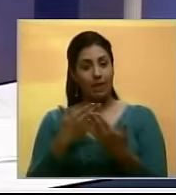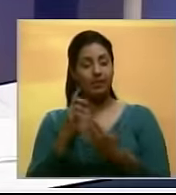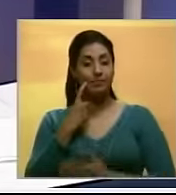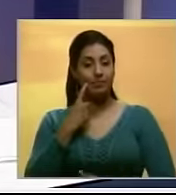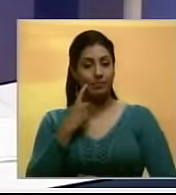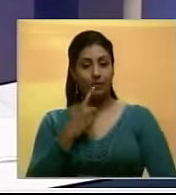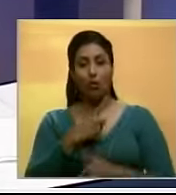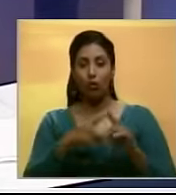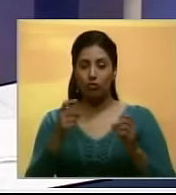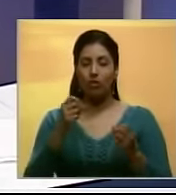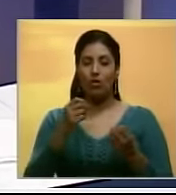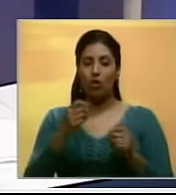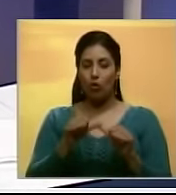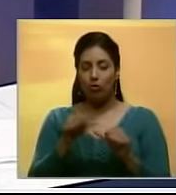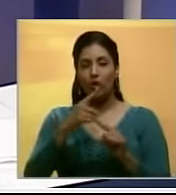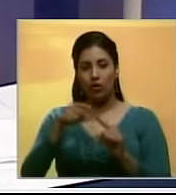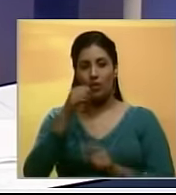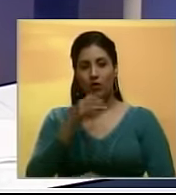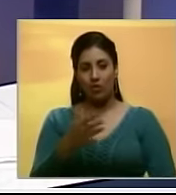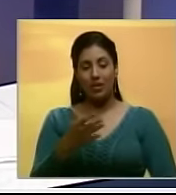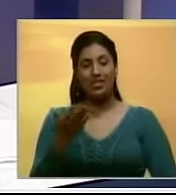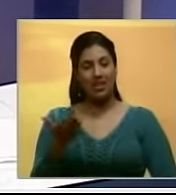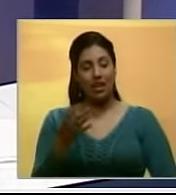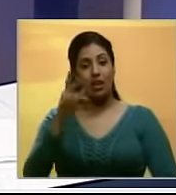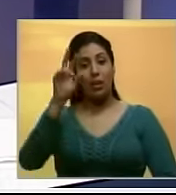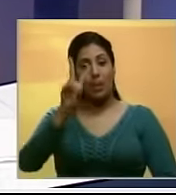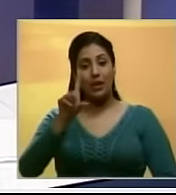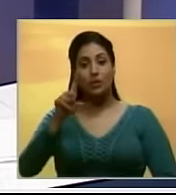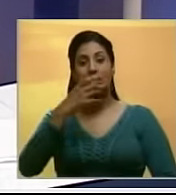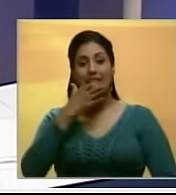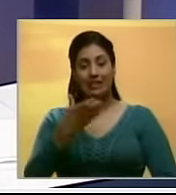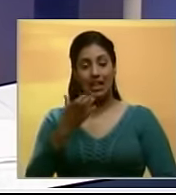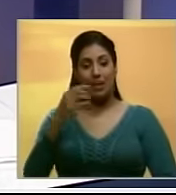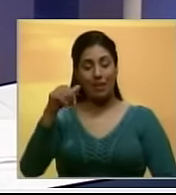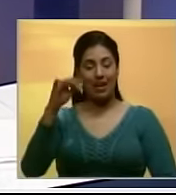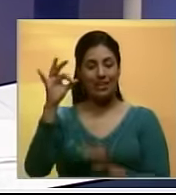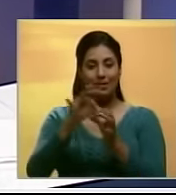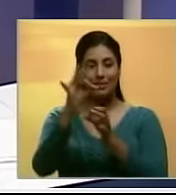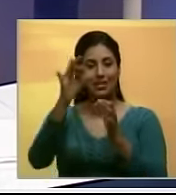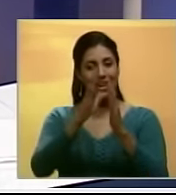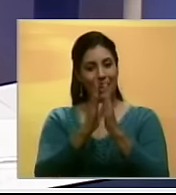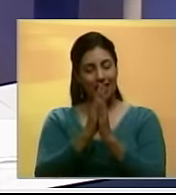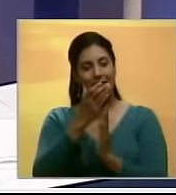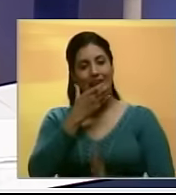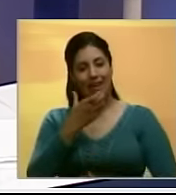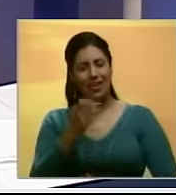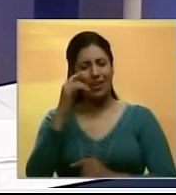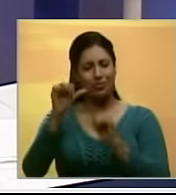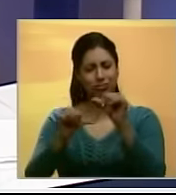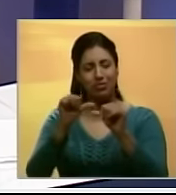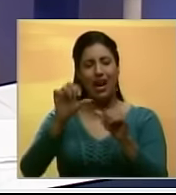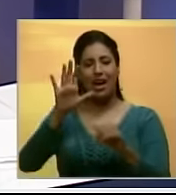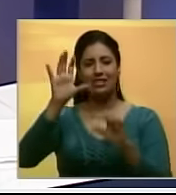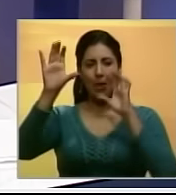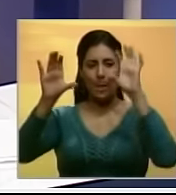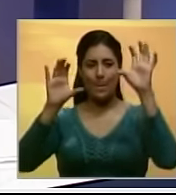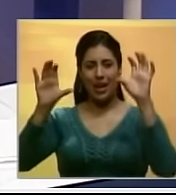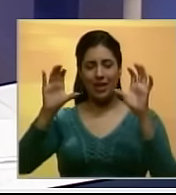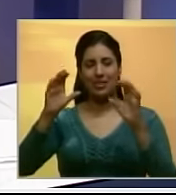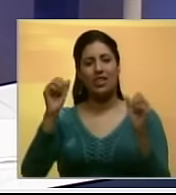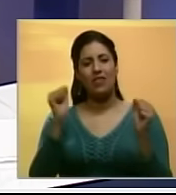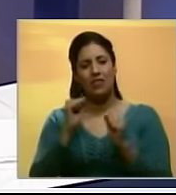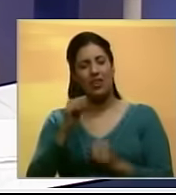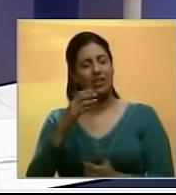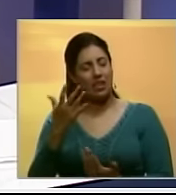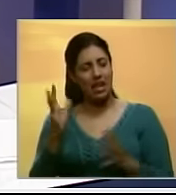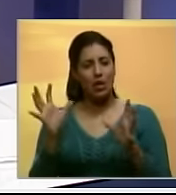Santiago. Bien, vamos con otra información. Es que cada 21 de diciembre llega el Espíritu de la Navidad. Es una tradición proveniente de países nórdicos